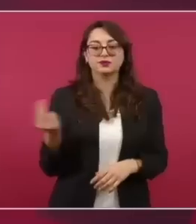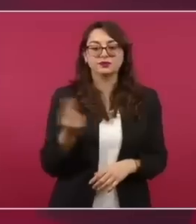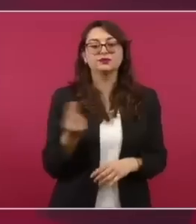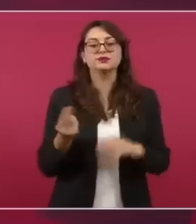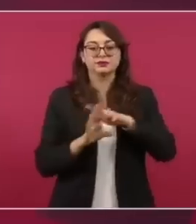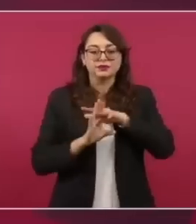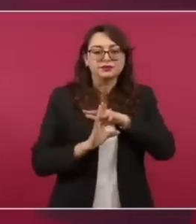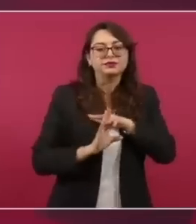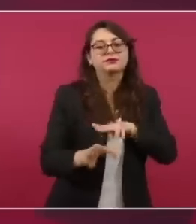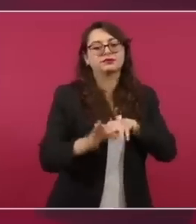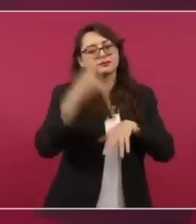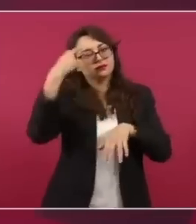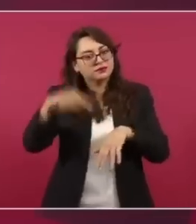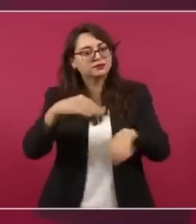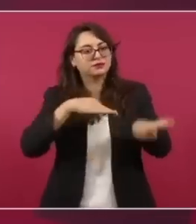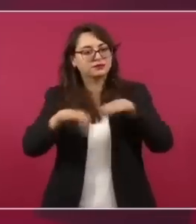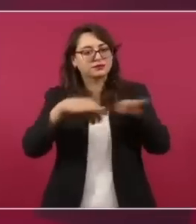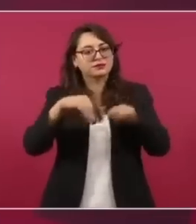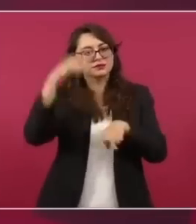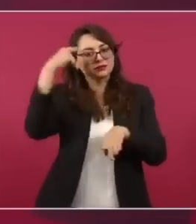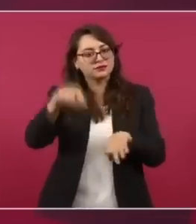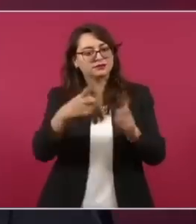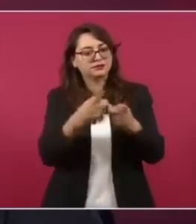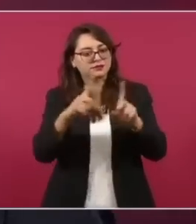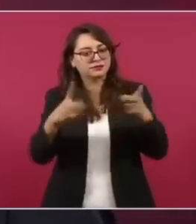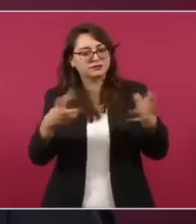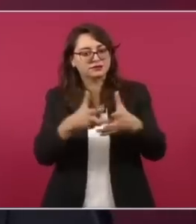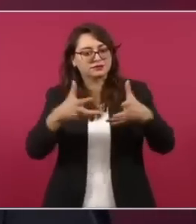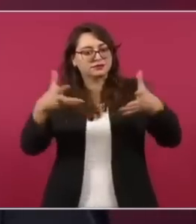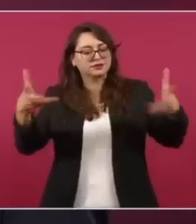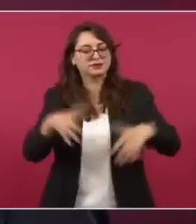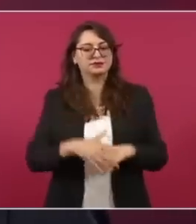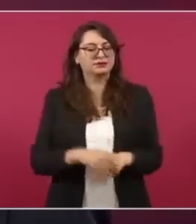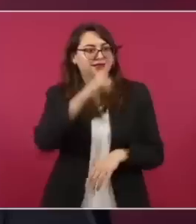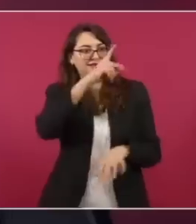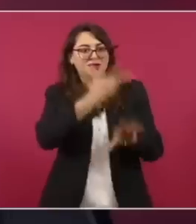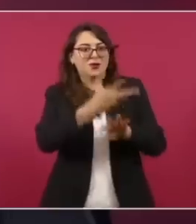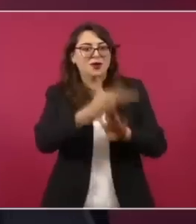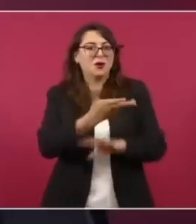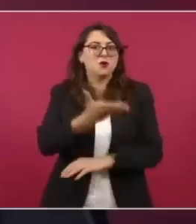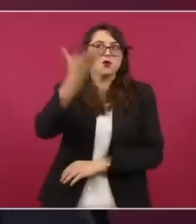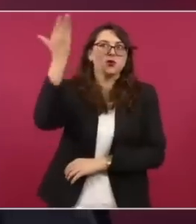migrantes. Así se creó esa gran nación, así surgió.